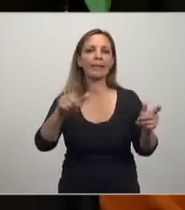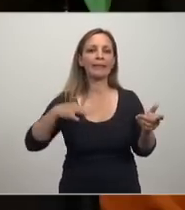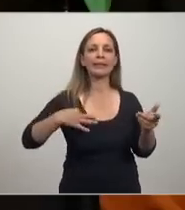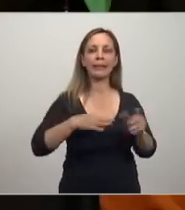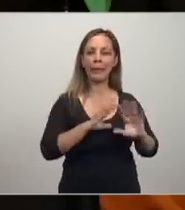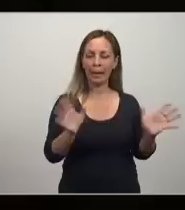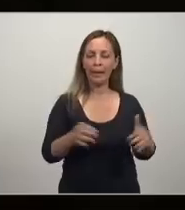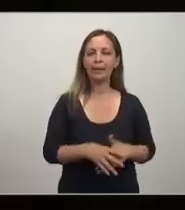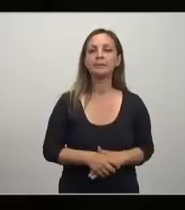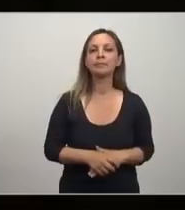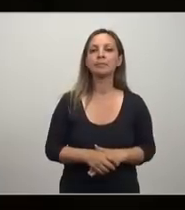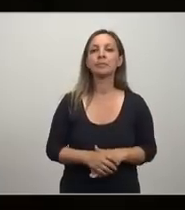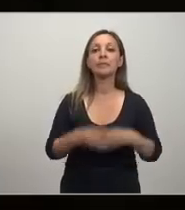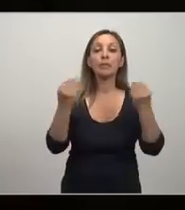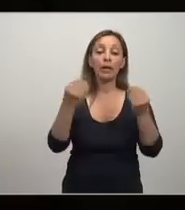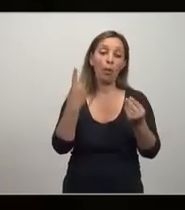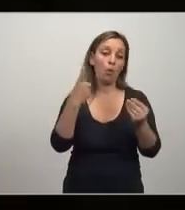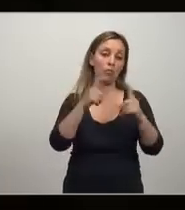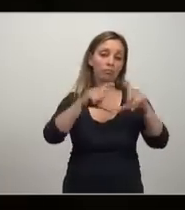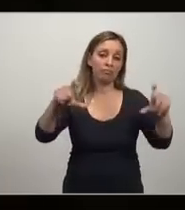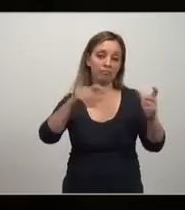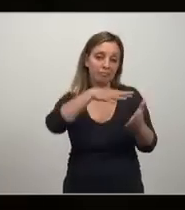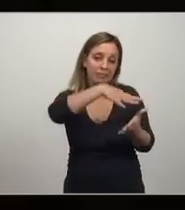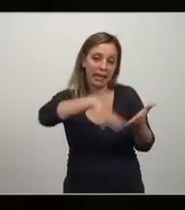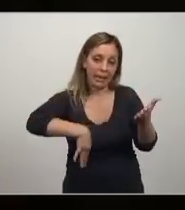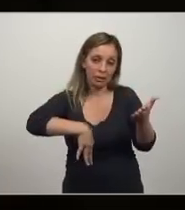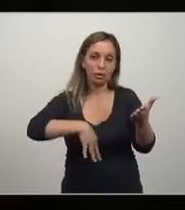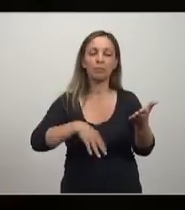porque un artículo de